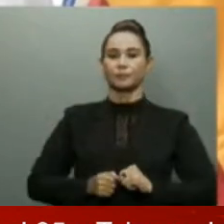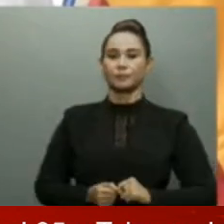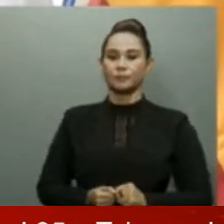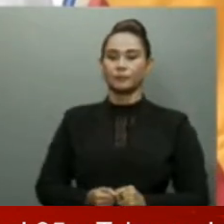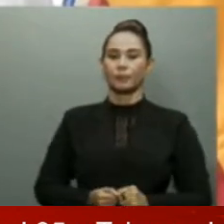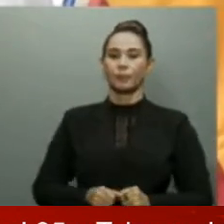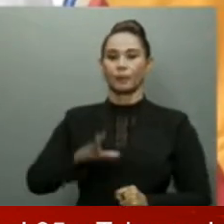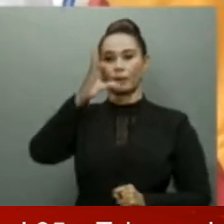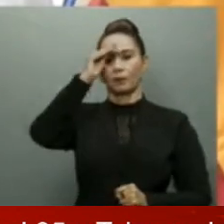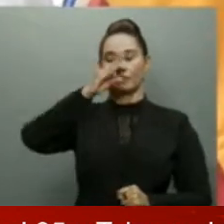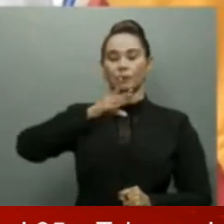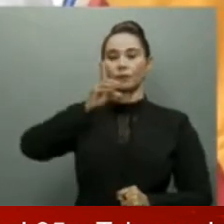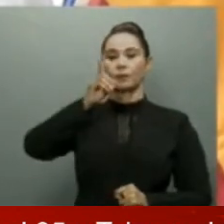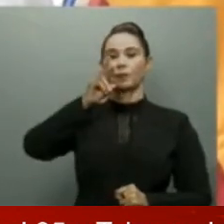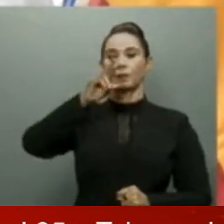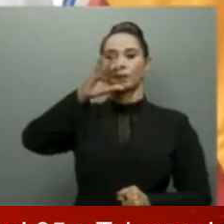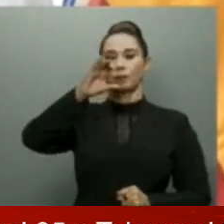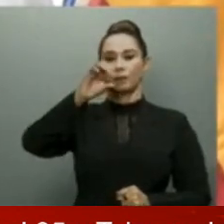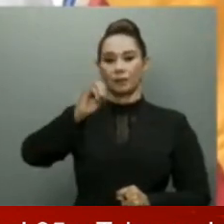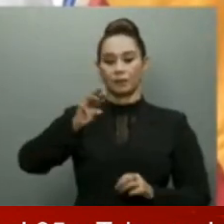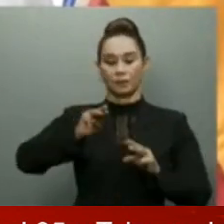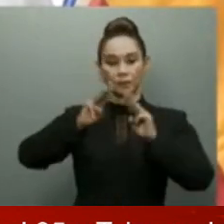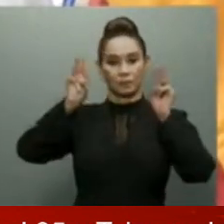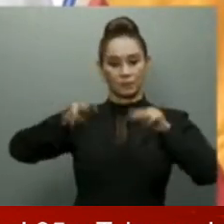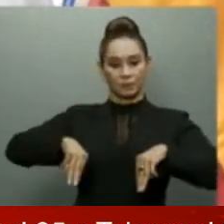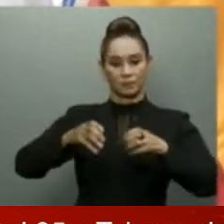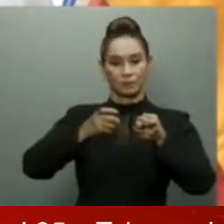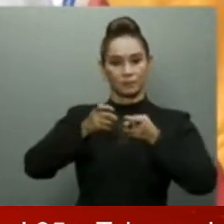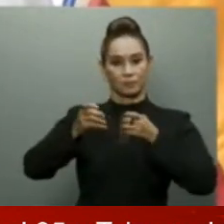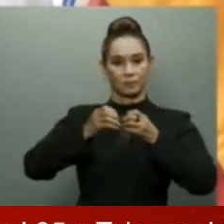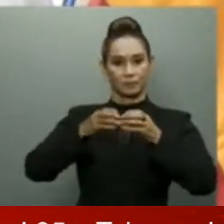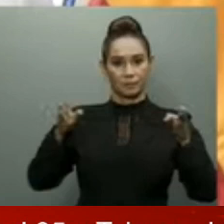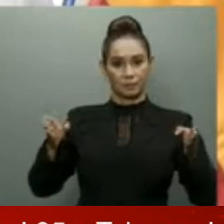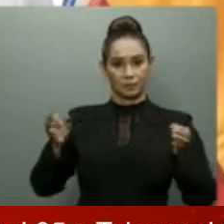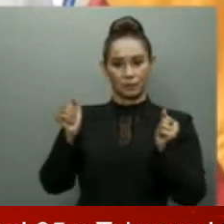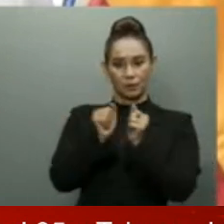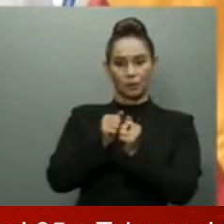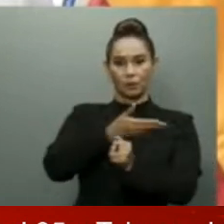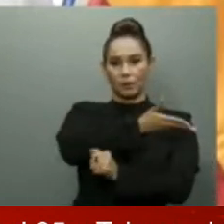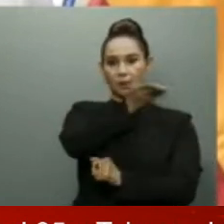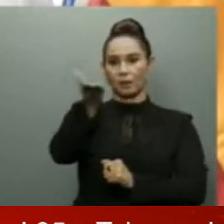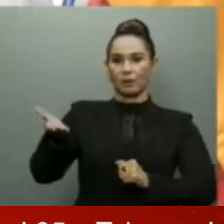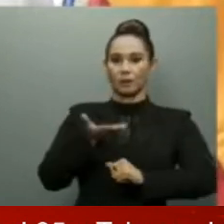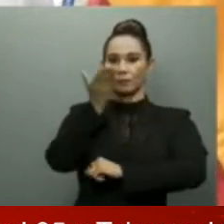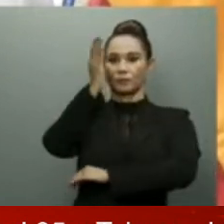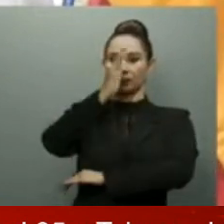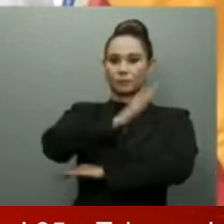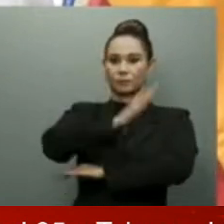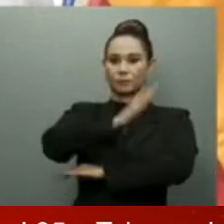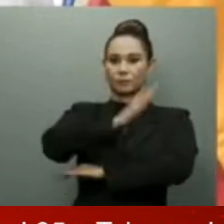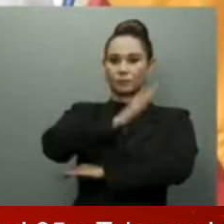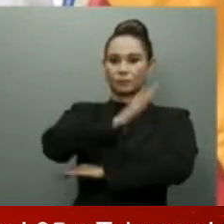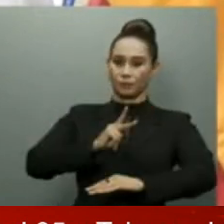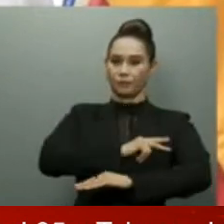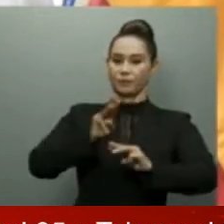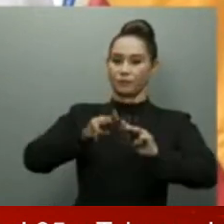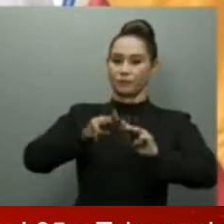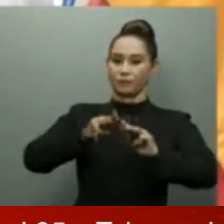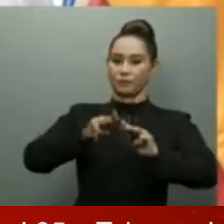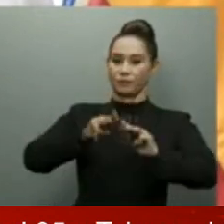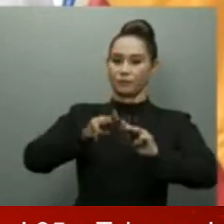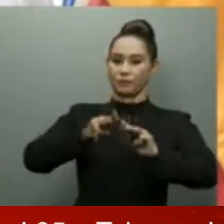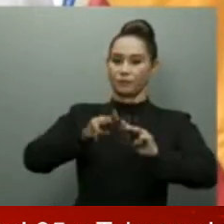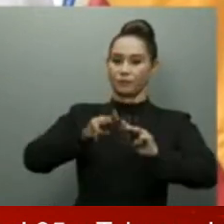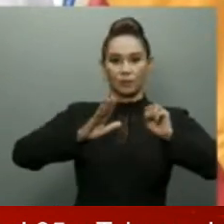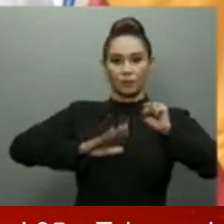Darío Castillo, Ministro de Administración Pública, y con él, a todos los viceministros, directores generales